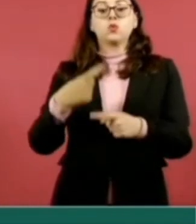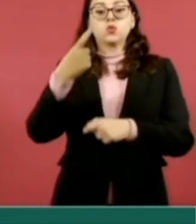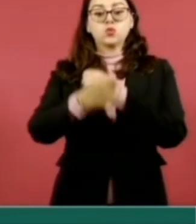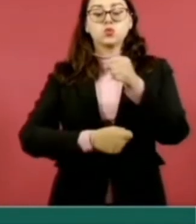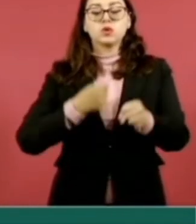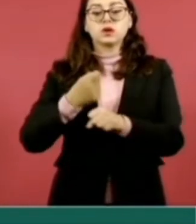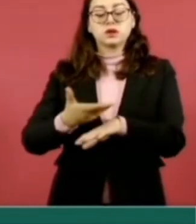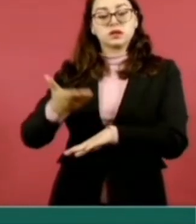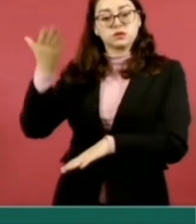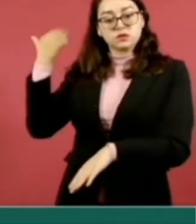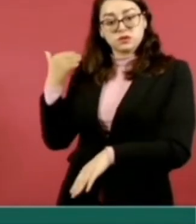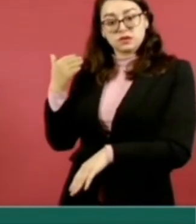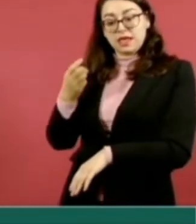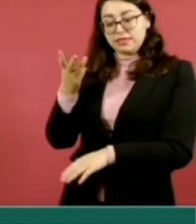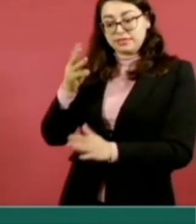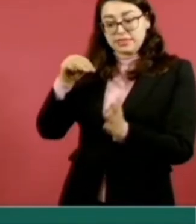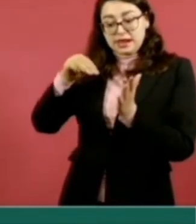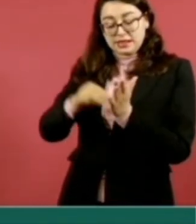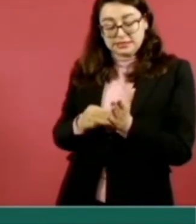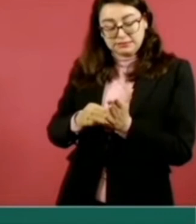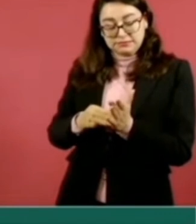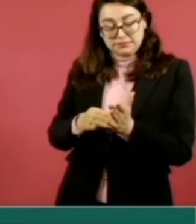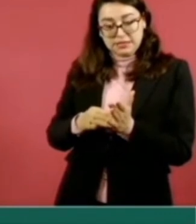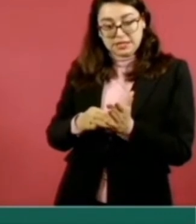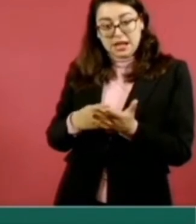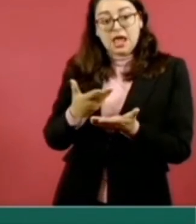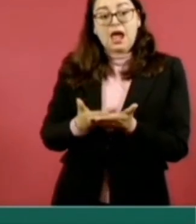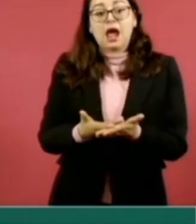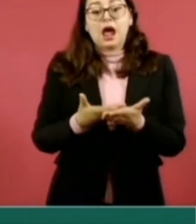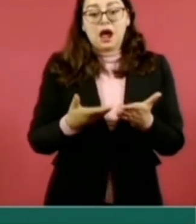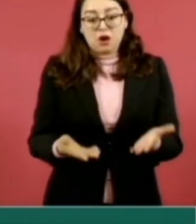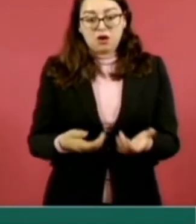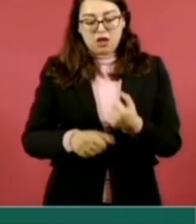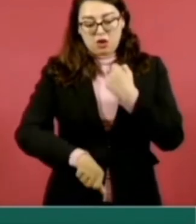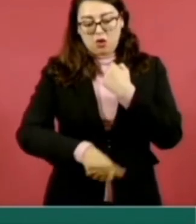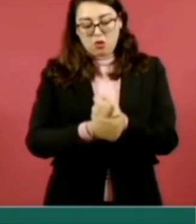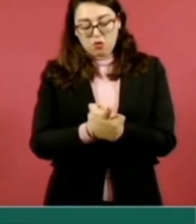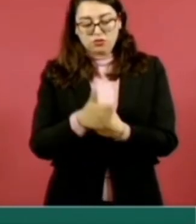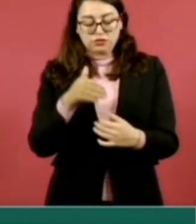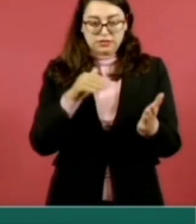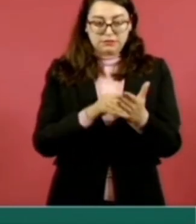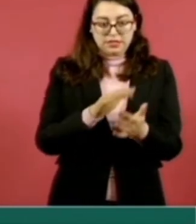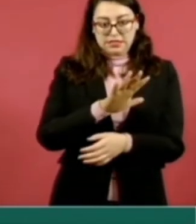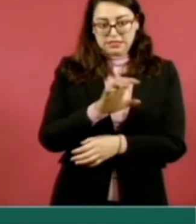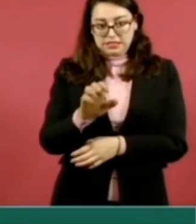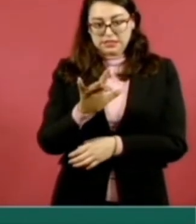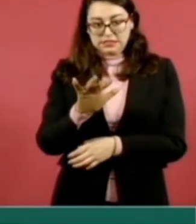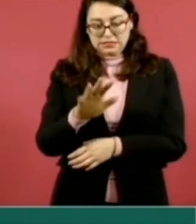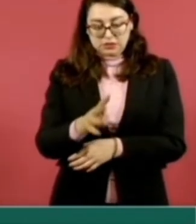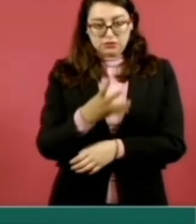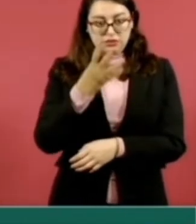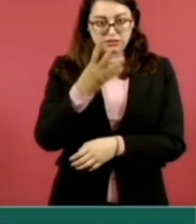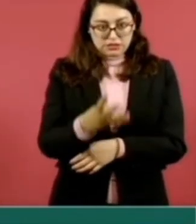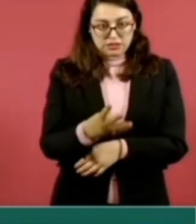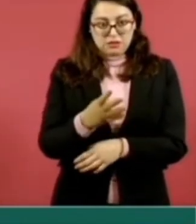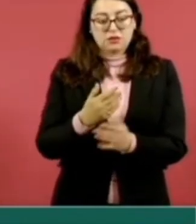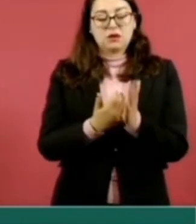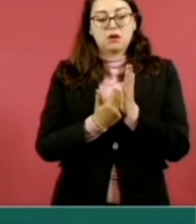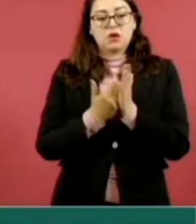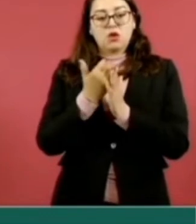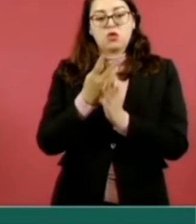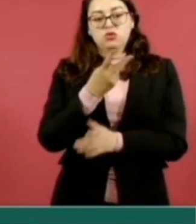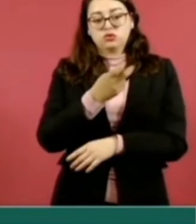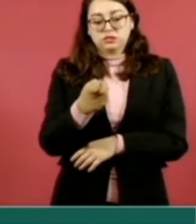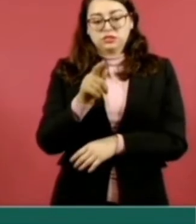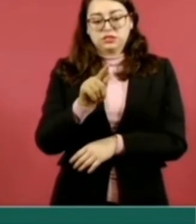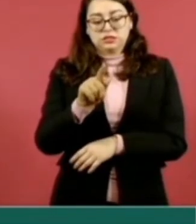pasó de 3 mil 81 consultas que se hacían antes al mes a 11 mil 554, un incremento de 275 por ciento